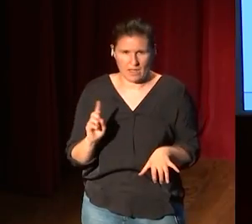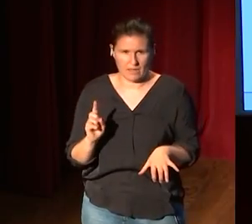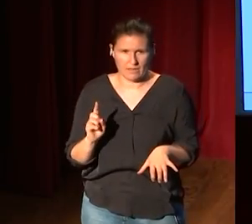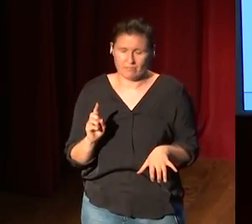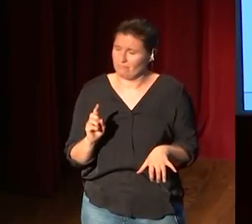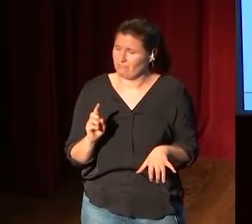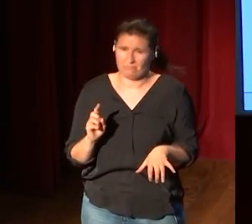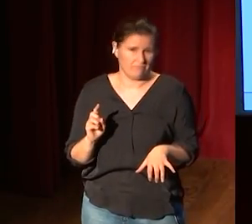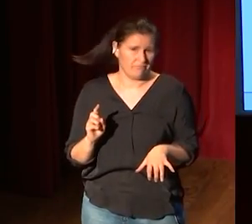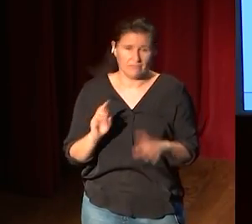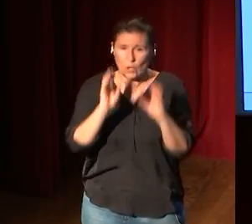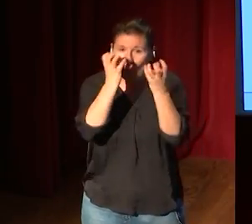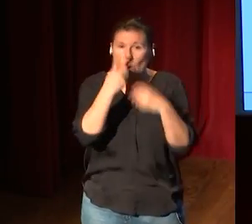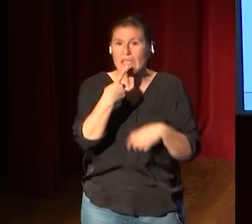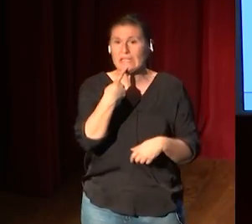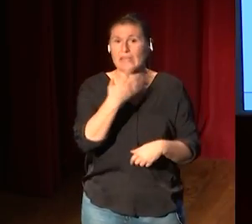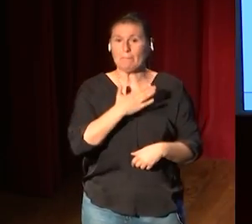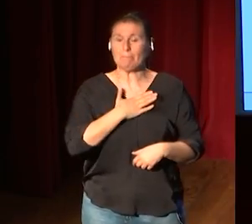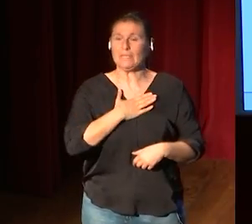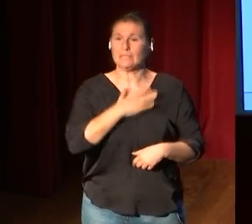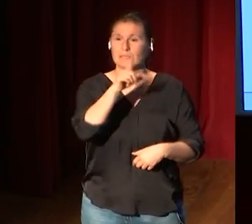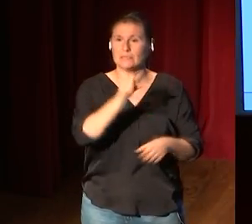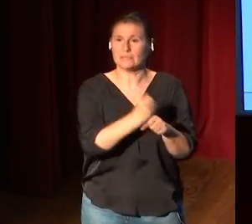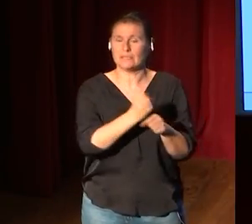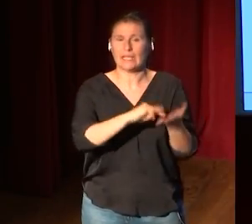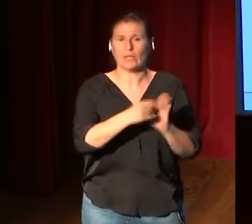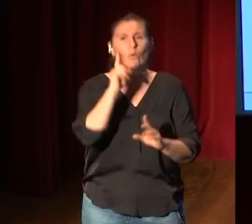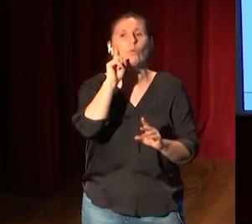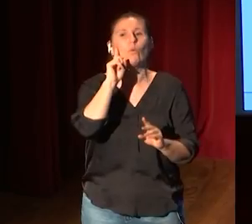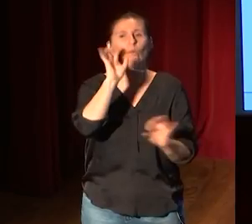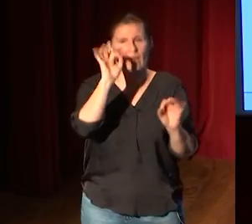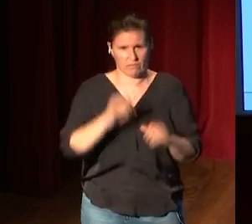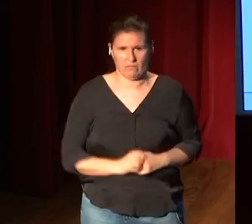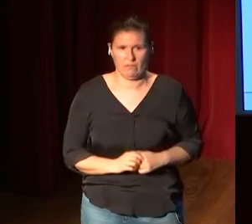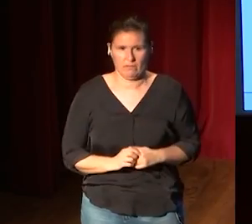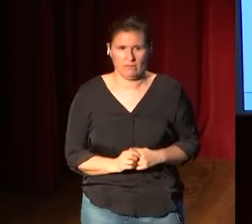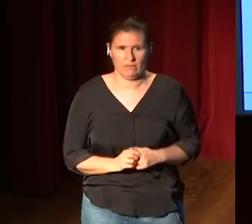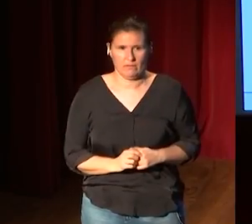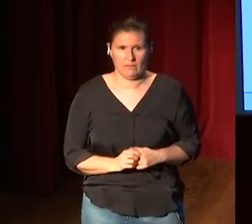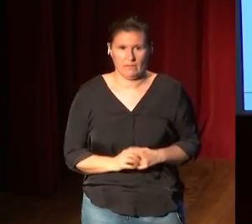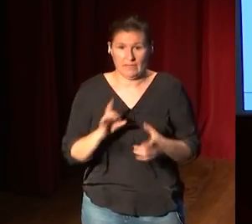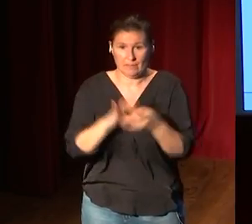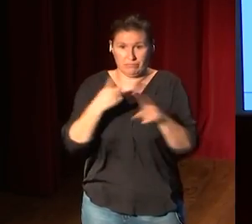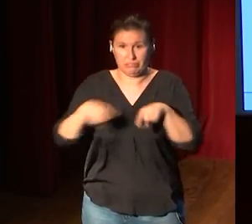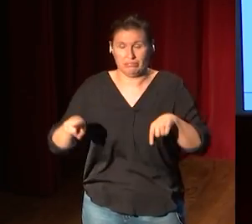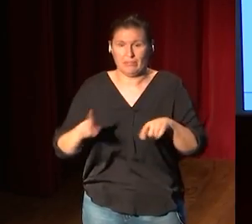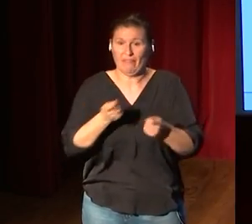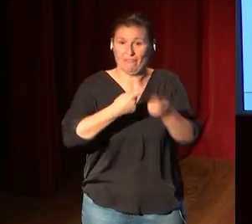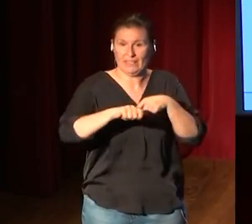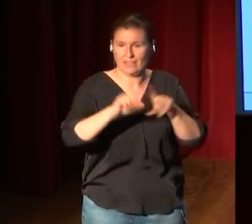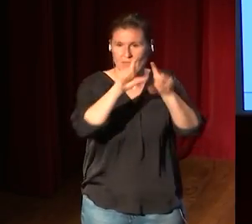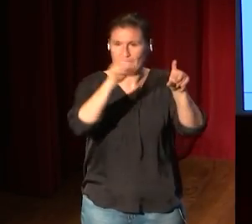pero no Google dice mis ingenieros cuidado este punto este salto de branding de empresa es fundamental